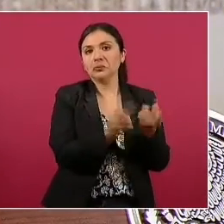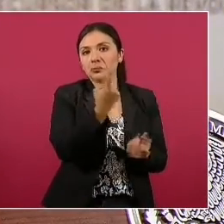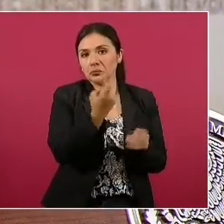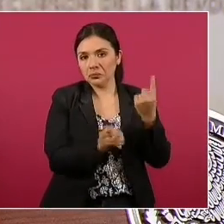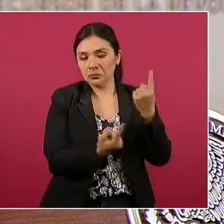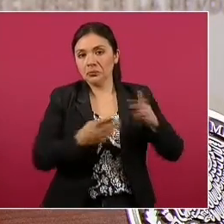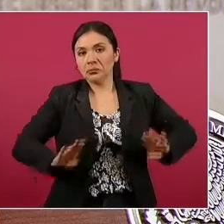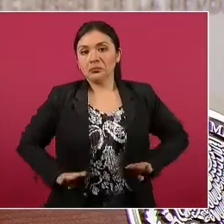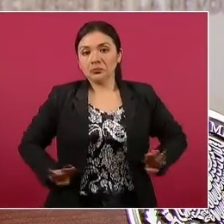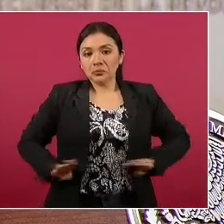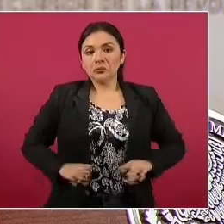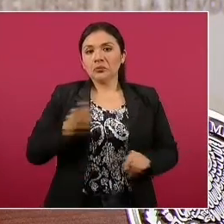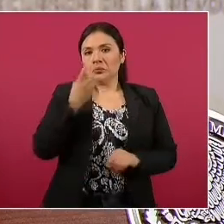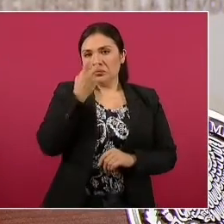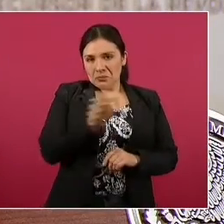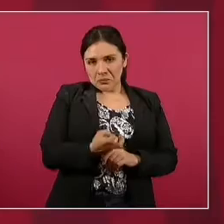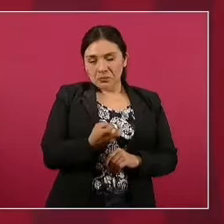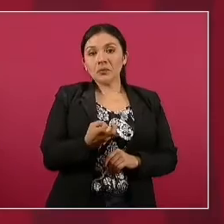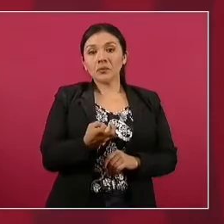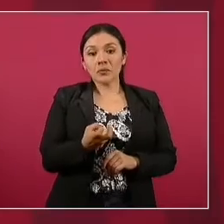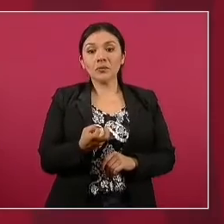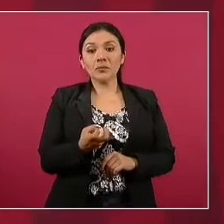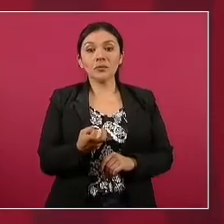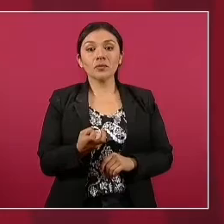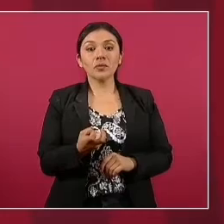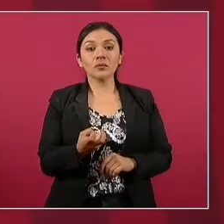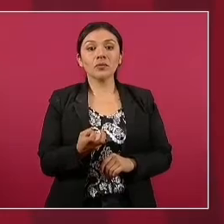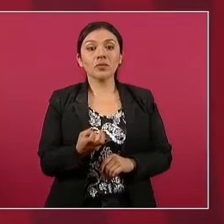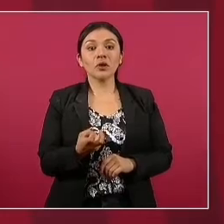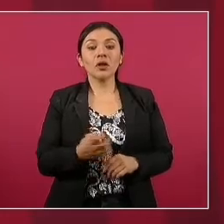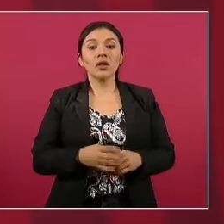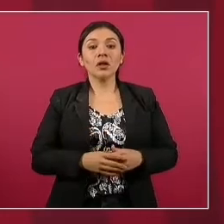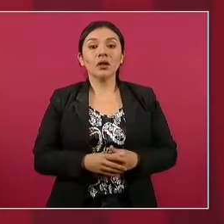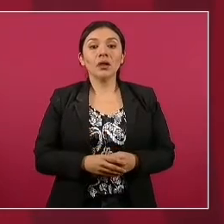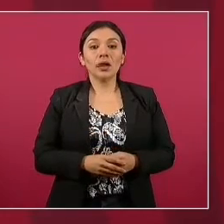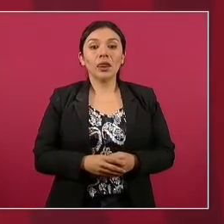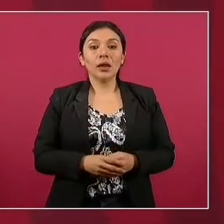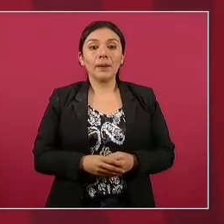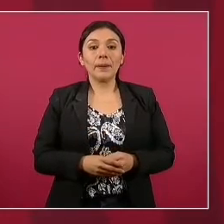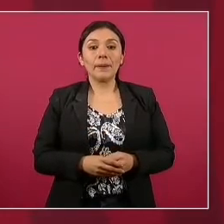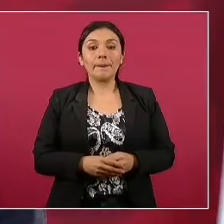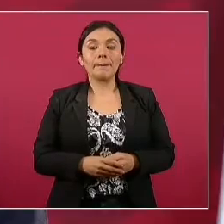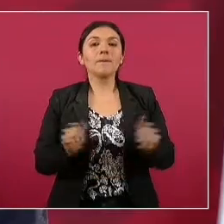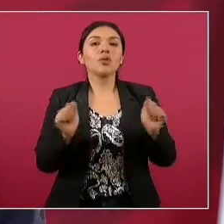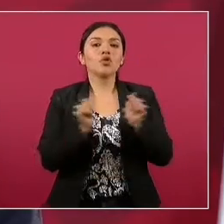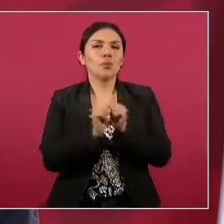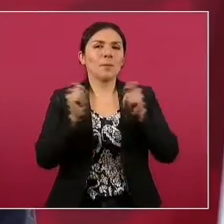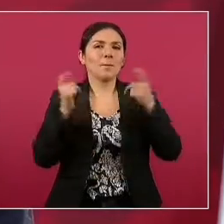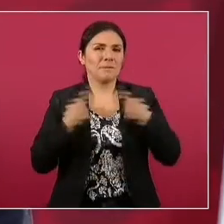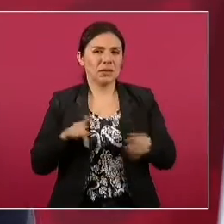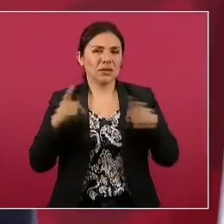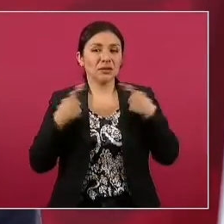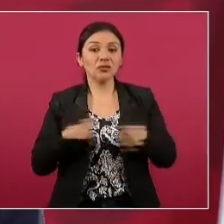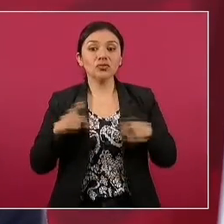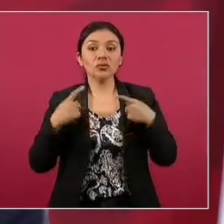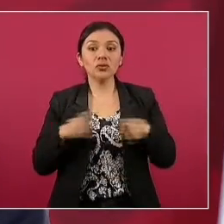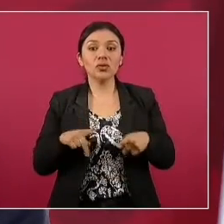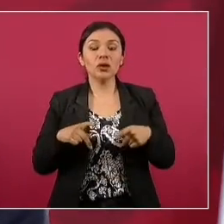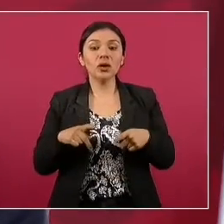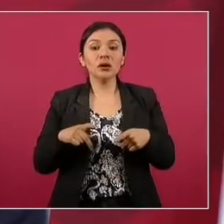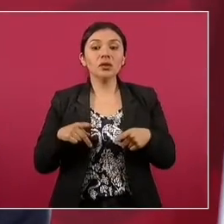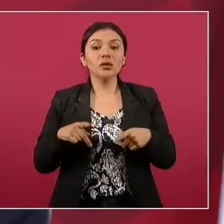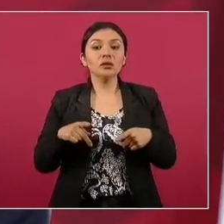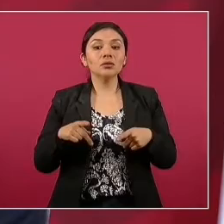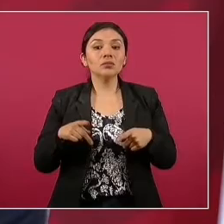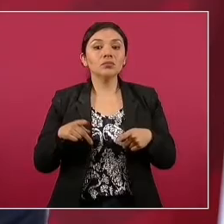tipo, de gente que no